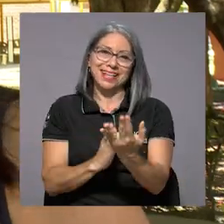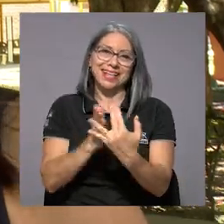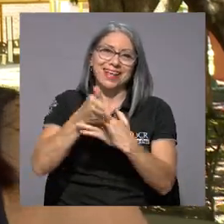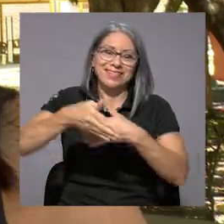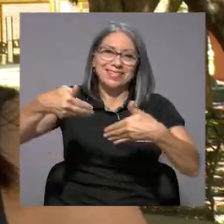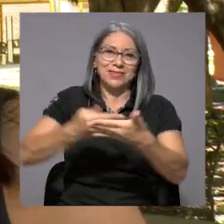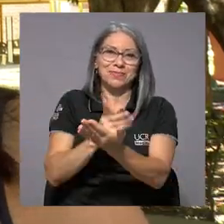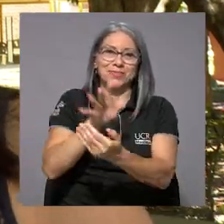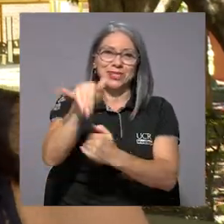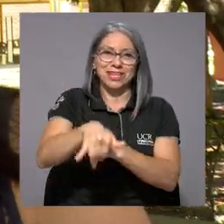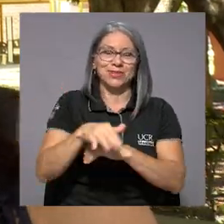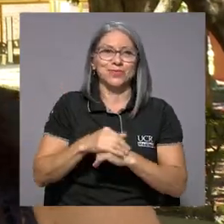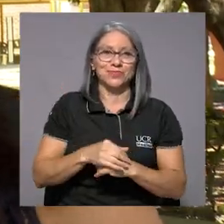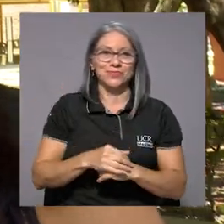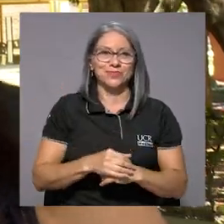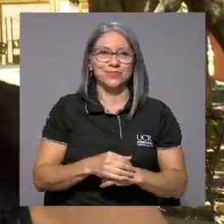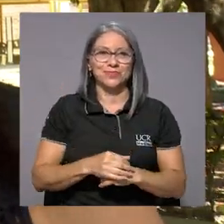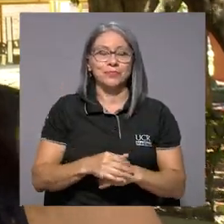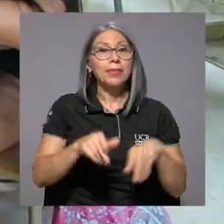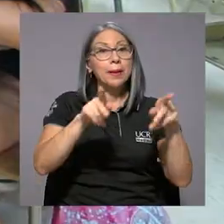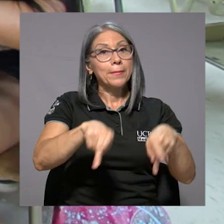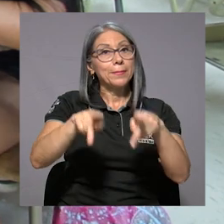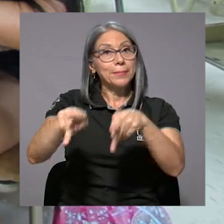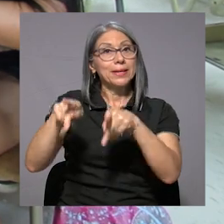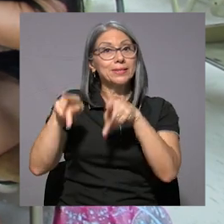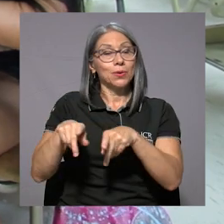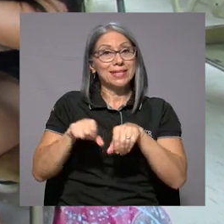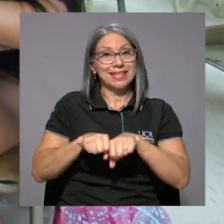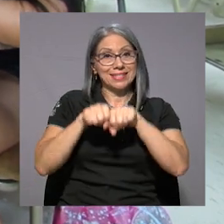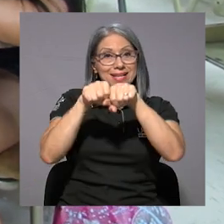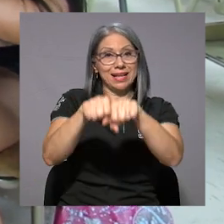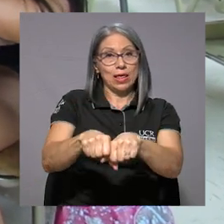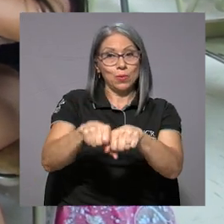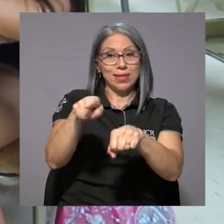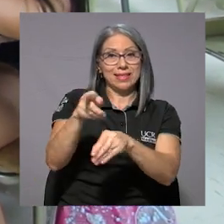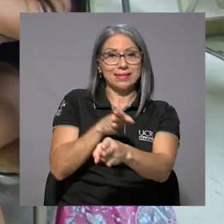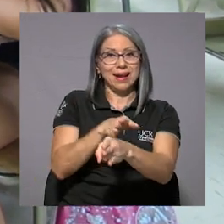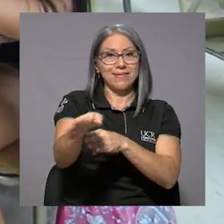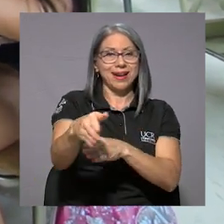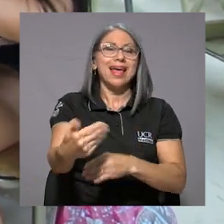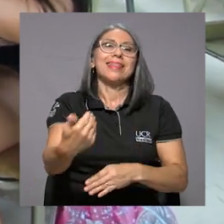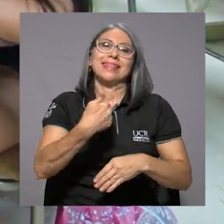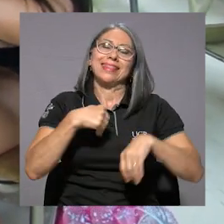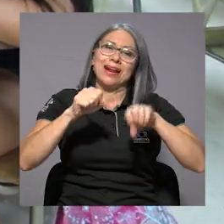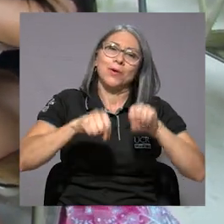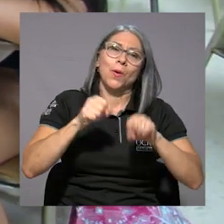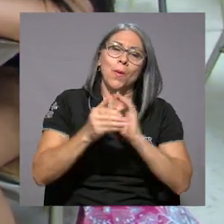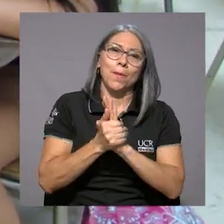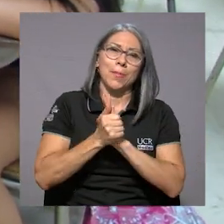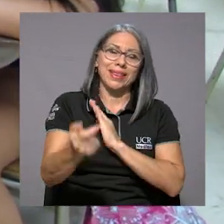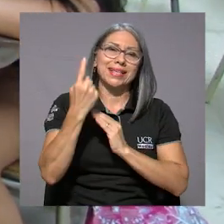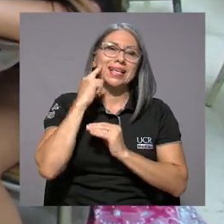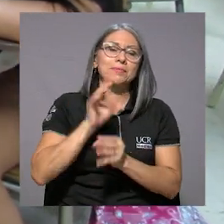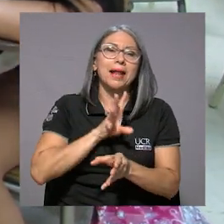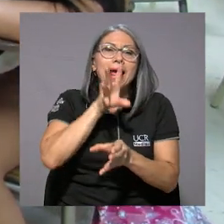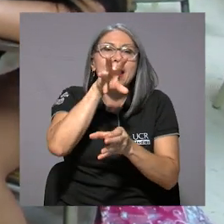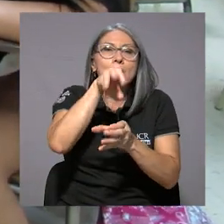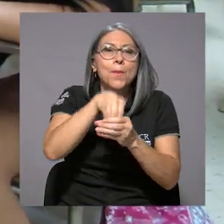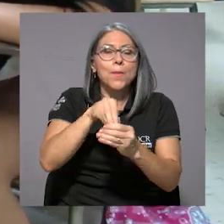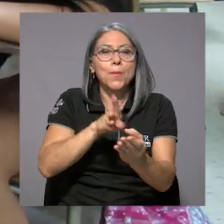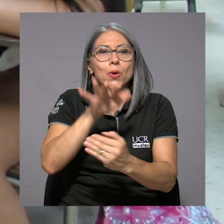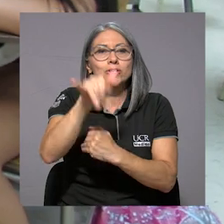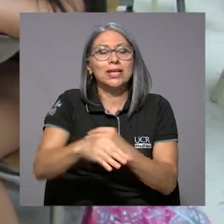hacer a través de este nuevo proyecto que va a ir las personas que se gradúen de esta carrera contarán con competencias para